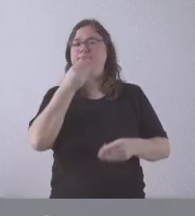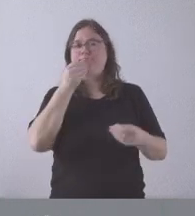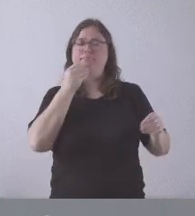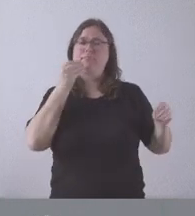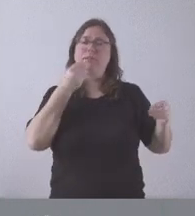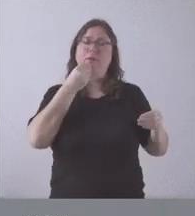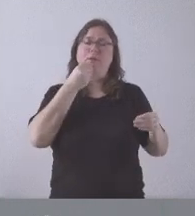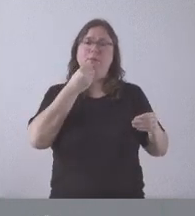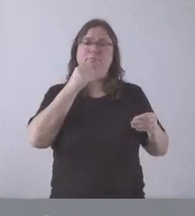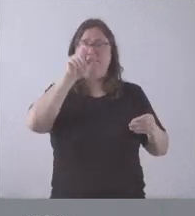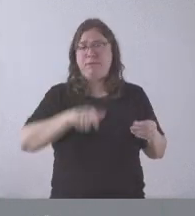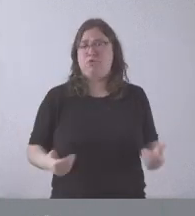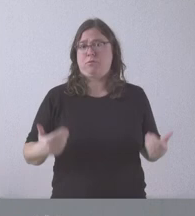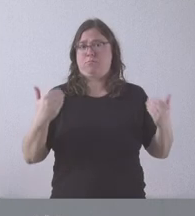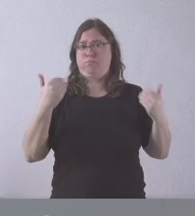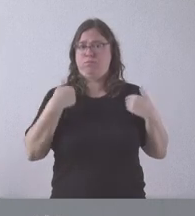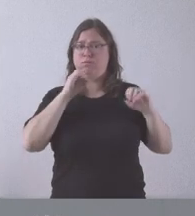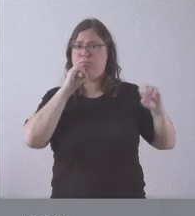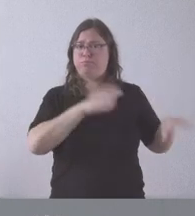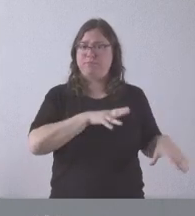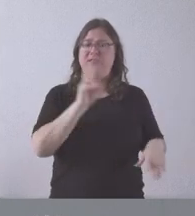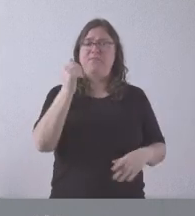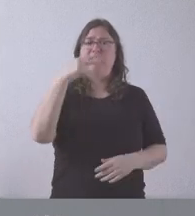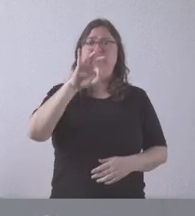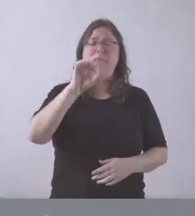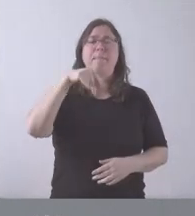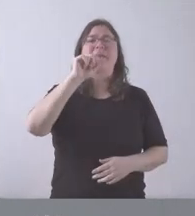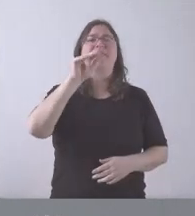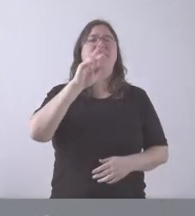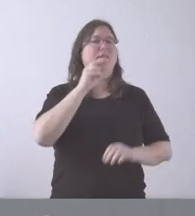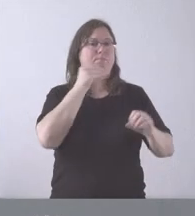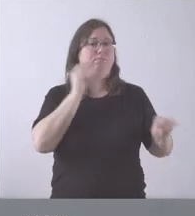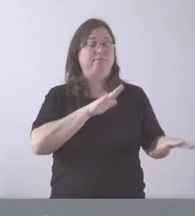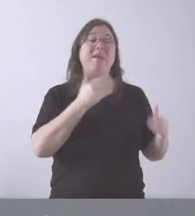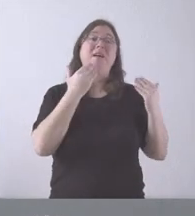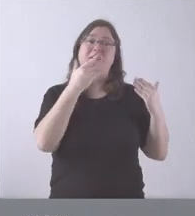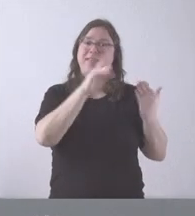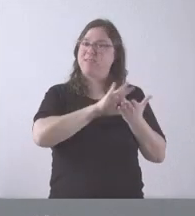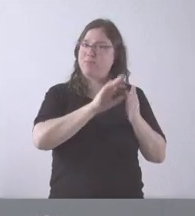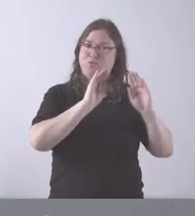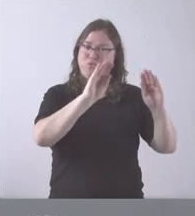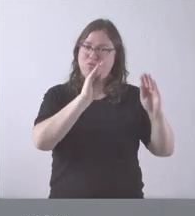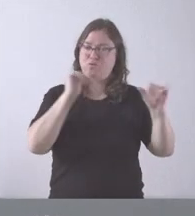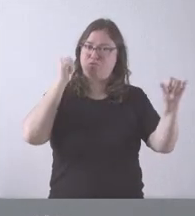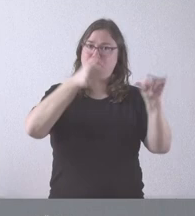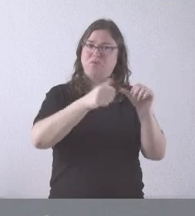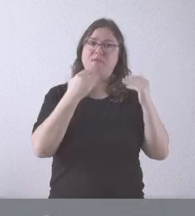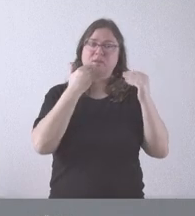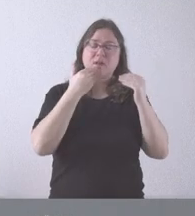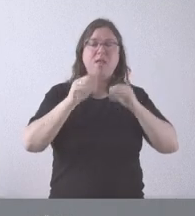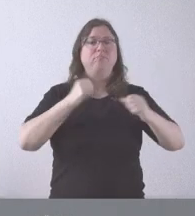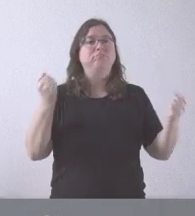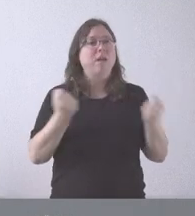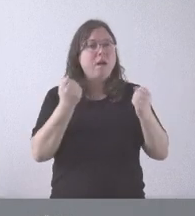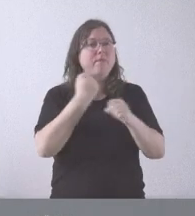de la persona que ocupaba esta responsabilidad, Vicente Matellán Oliveira. Agradecemos sus servicios prestados durante este periodo. Su actividad nos